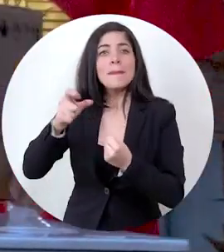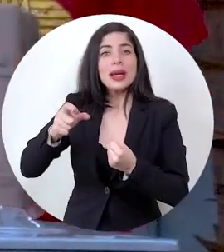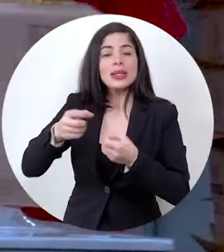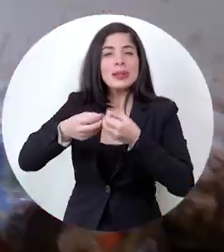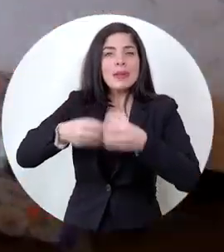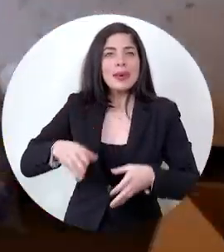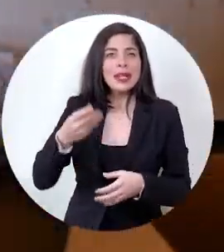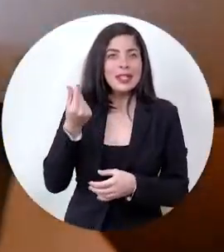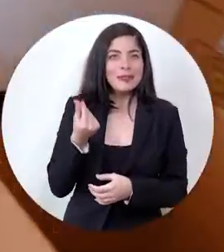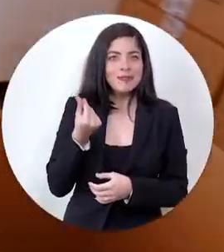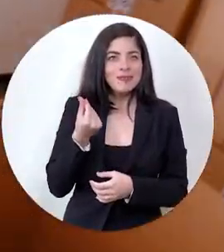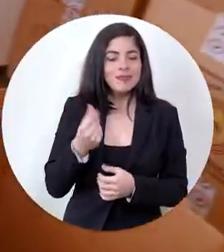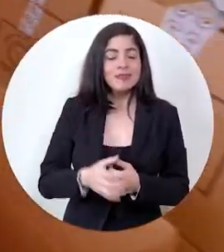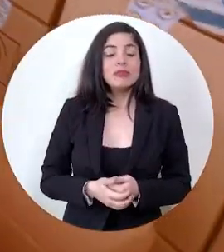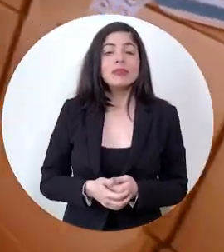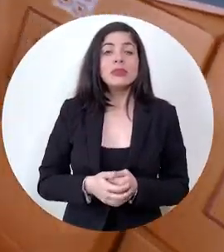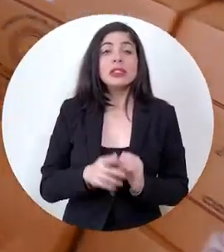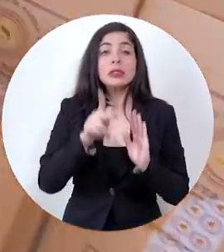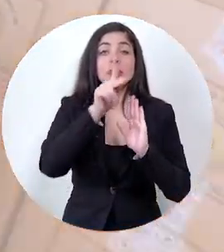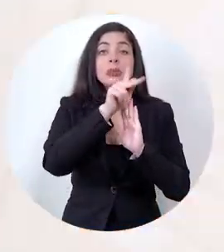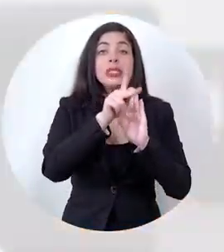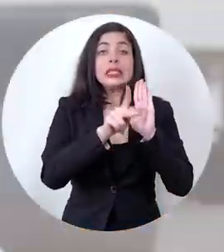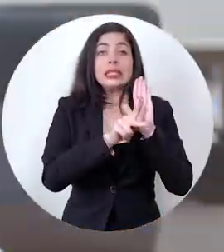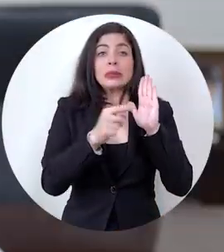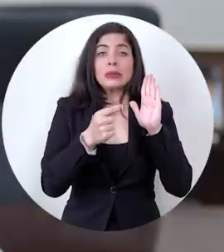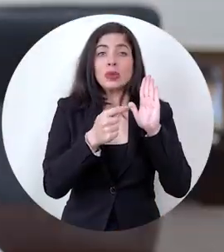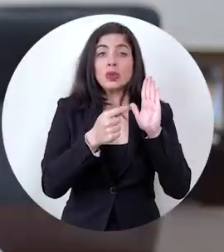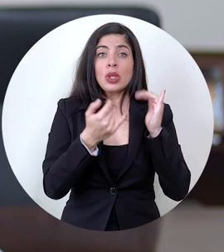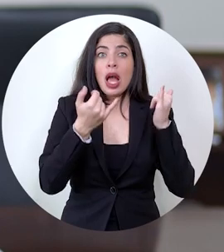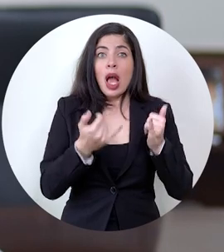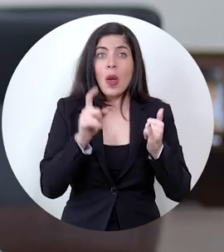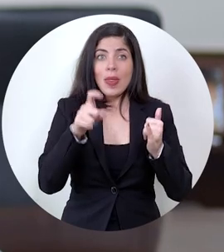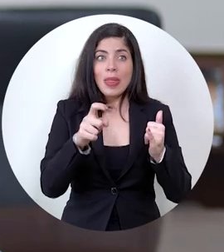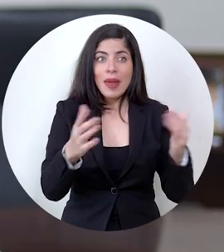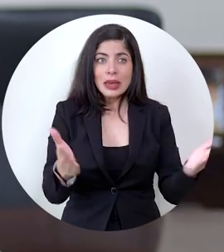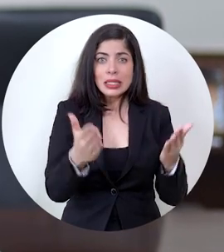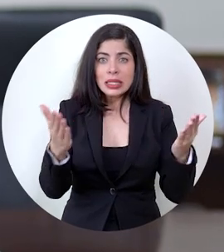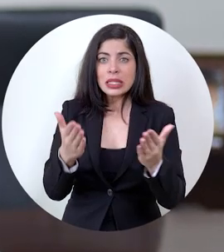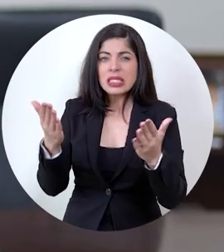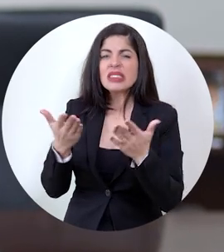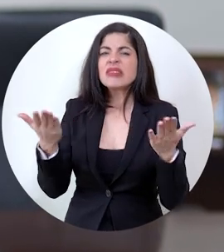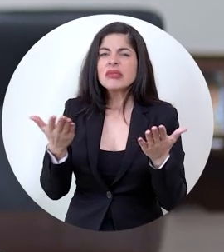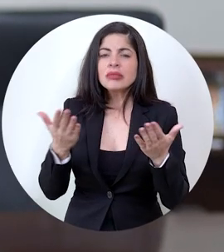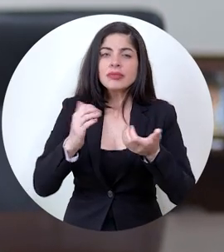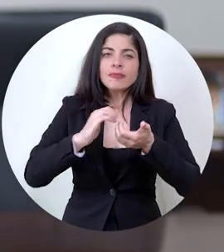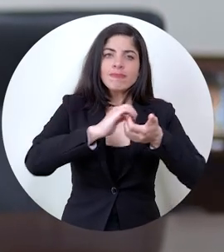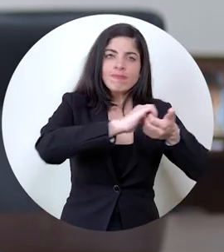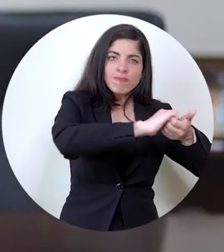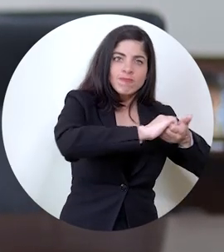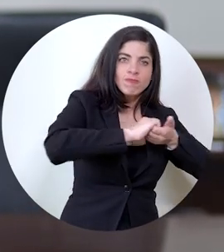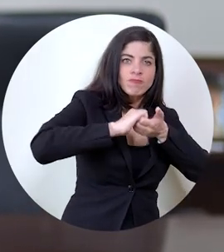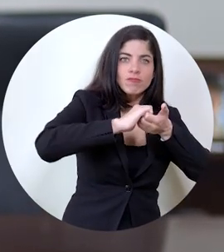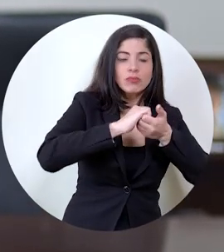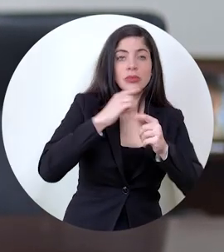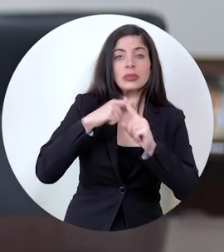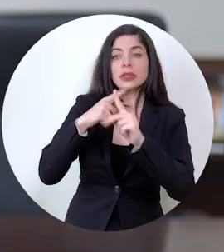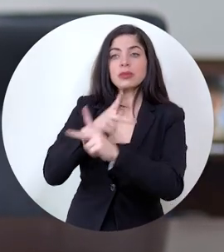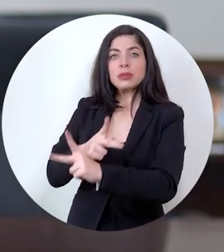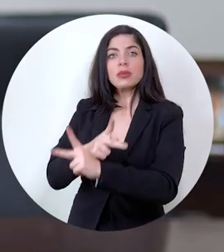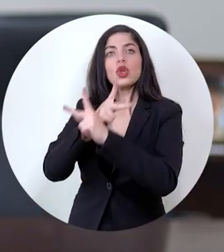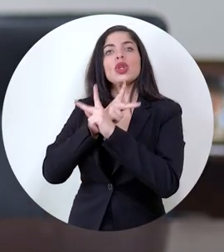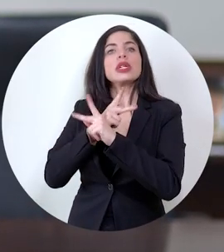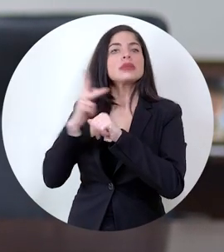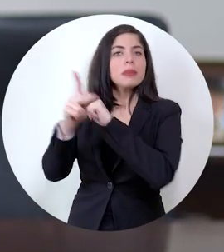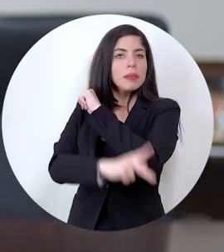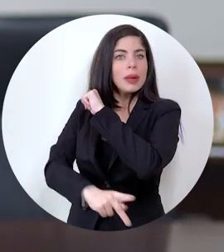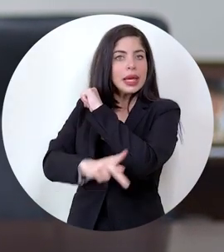apoyar a quienes han perdido su ingreso. Los principios que hoy debemos activar son la solidaridad